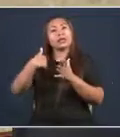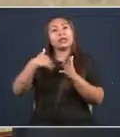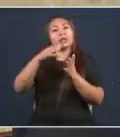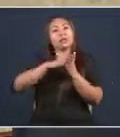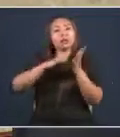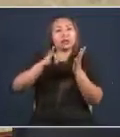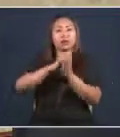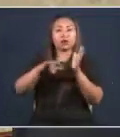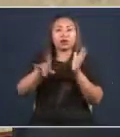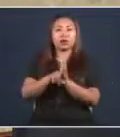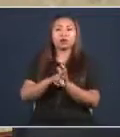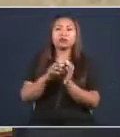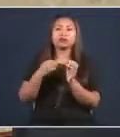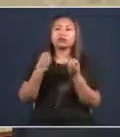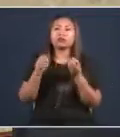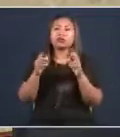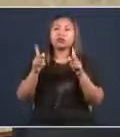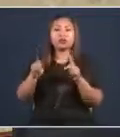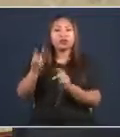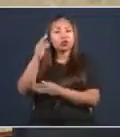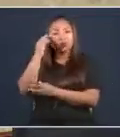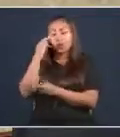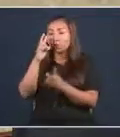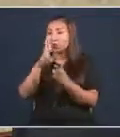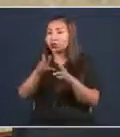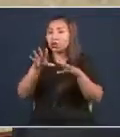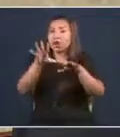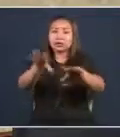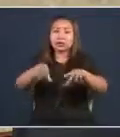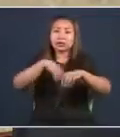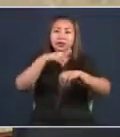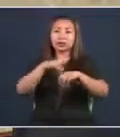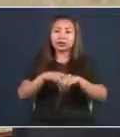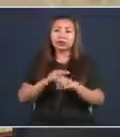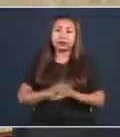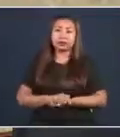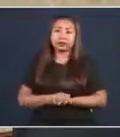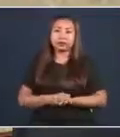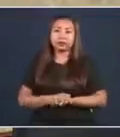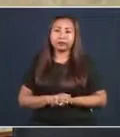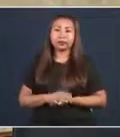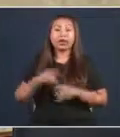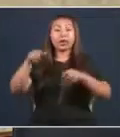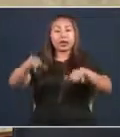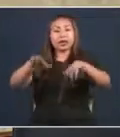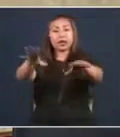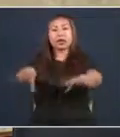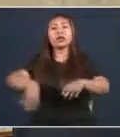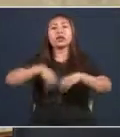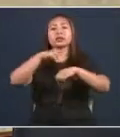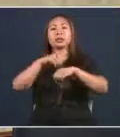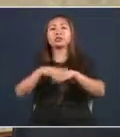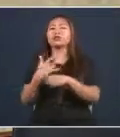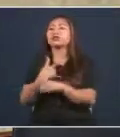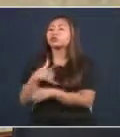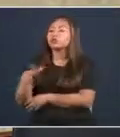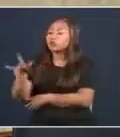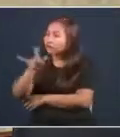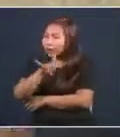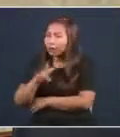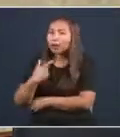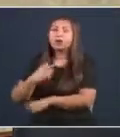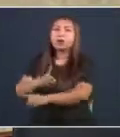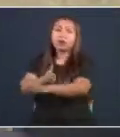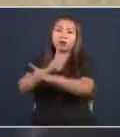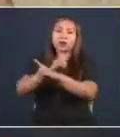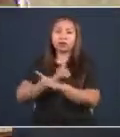conocen la asamblea. No conocen la institucionalidad de esta asamblea. Esta asamblea la amamos y la vamos a defender. Porque